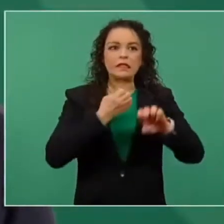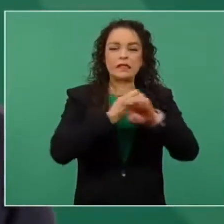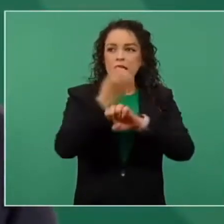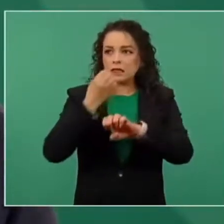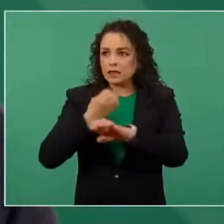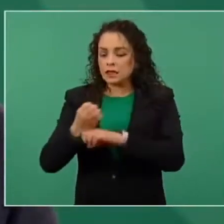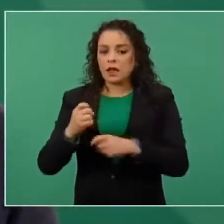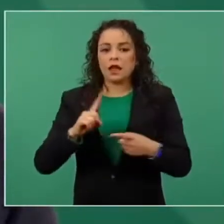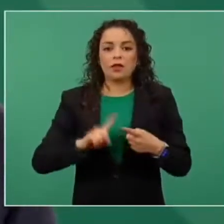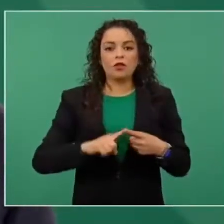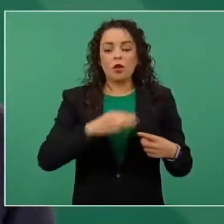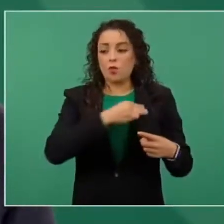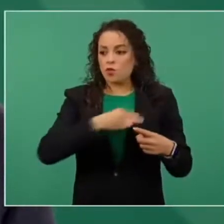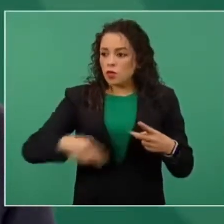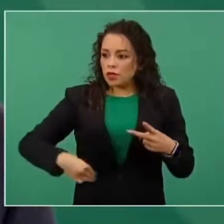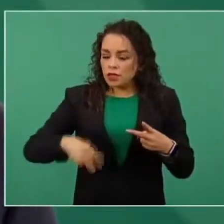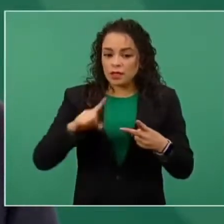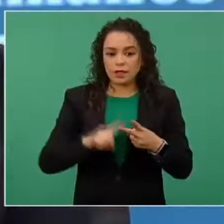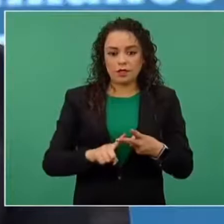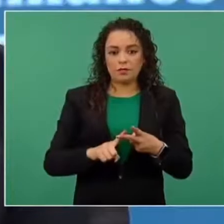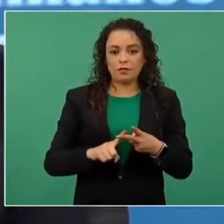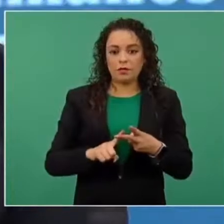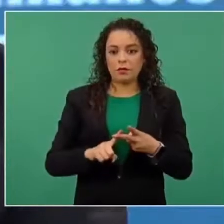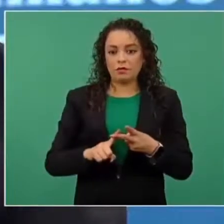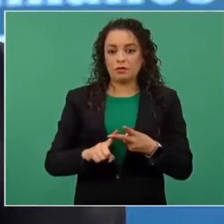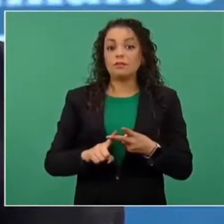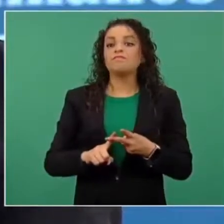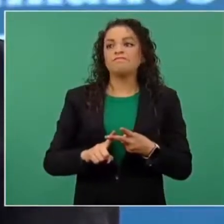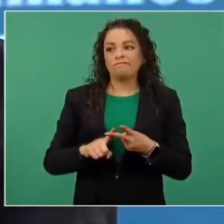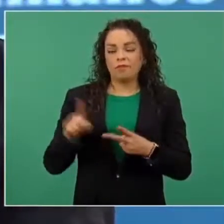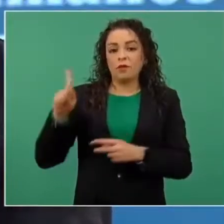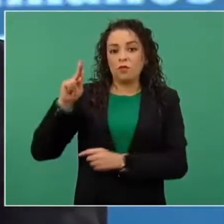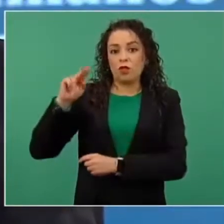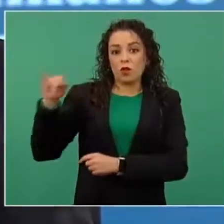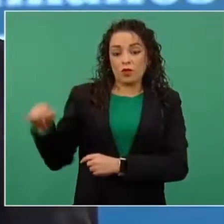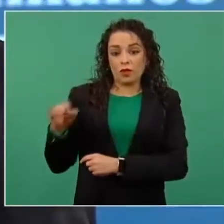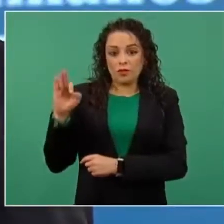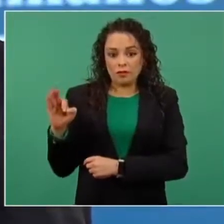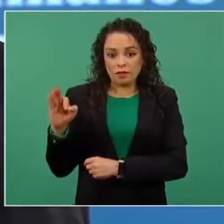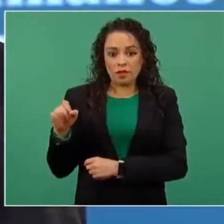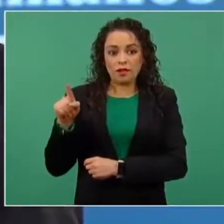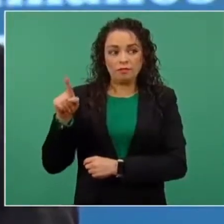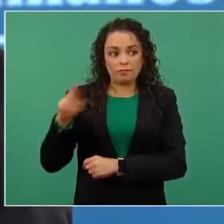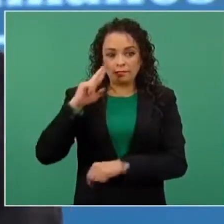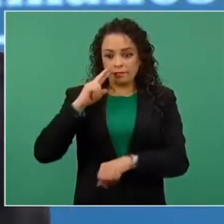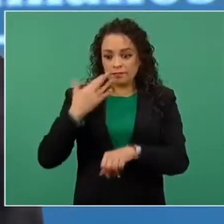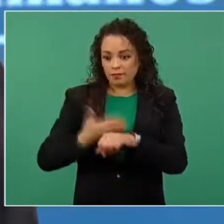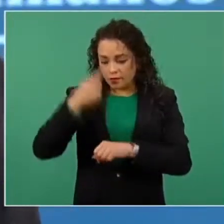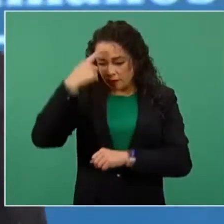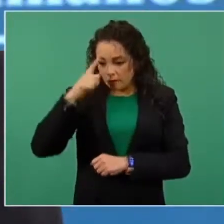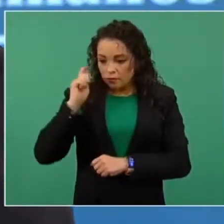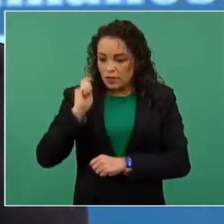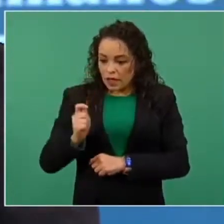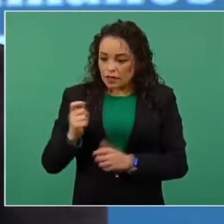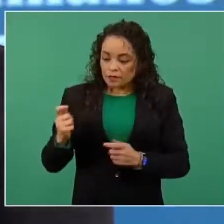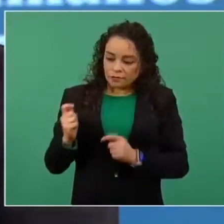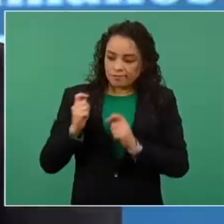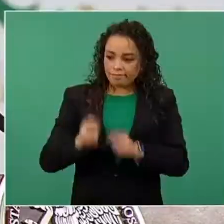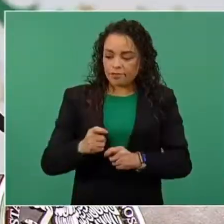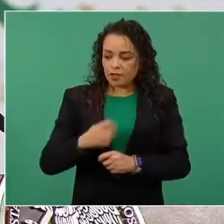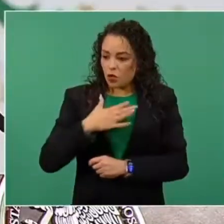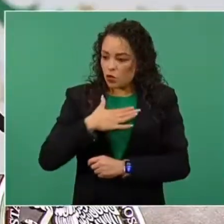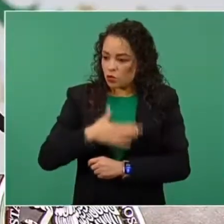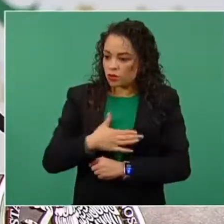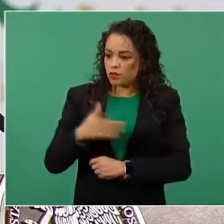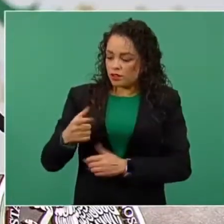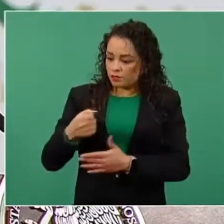urgentemente, en el Poder Judicial y en las autoridades encargadas de la Procuración e Impartición de Justicia, donde lamentablemente